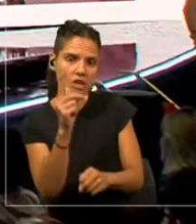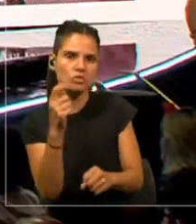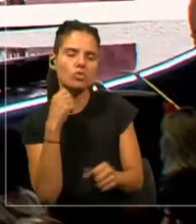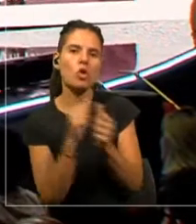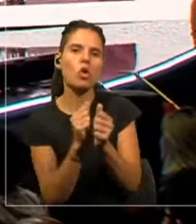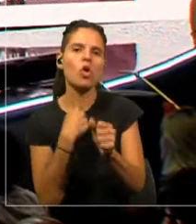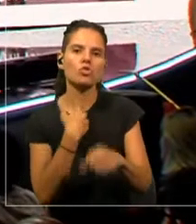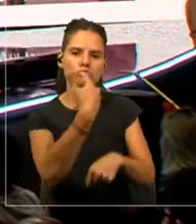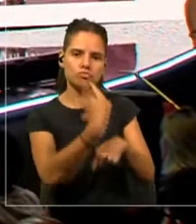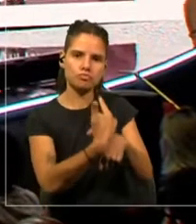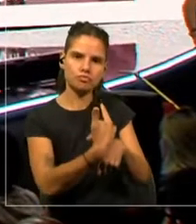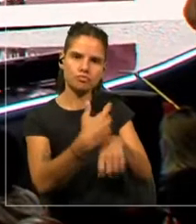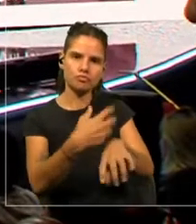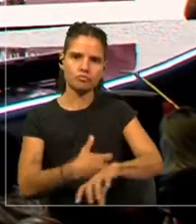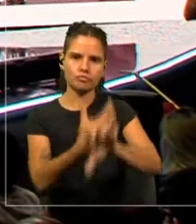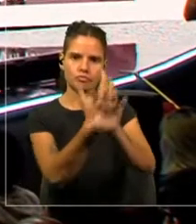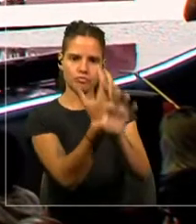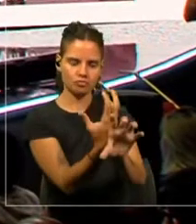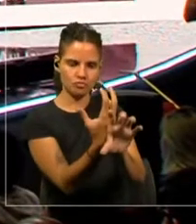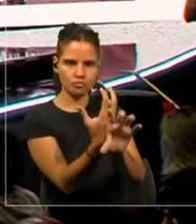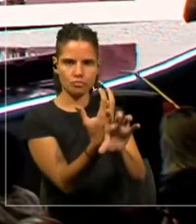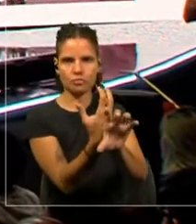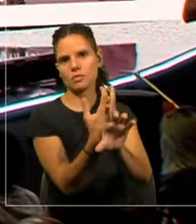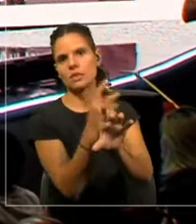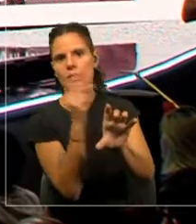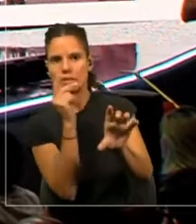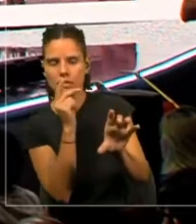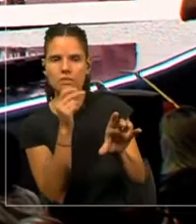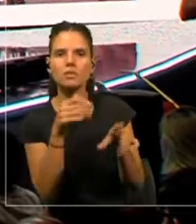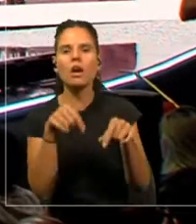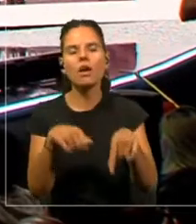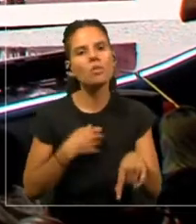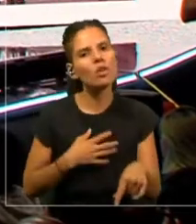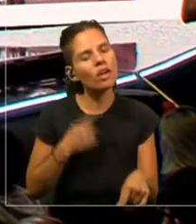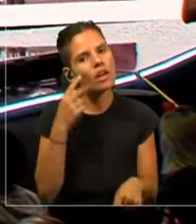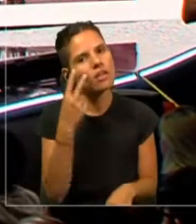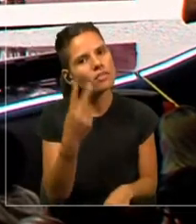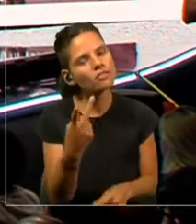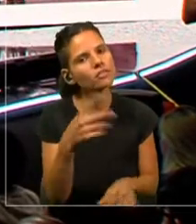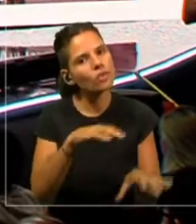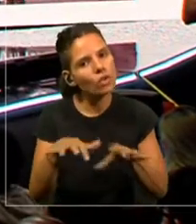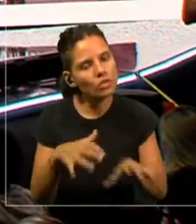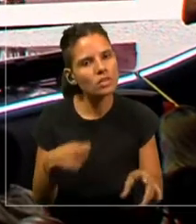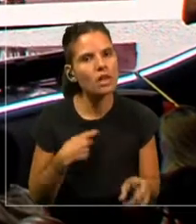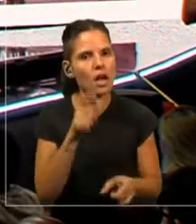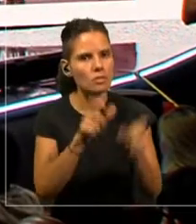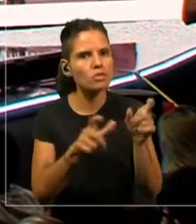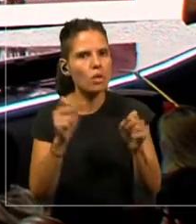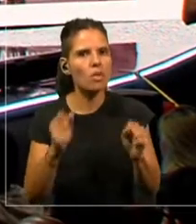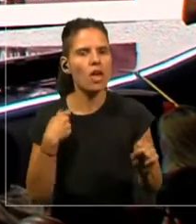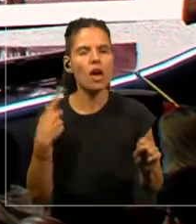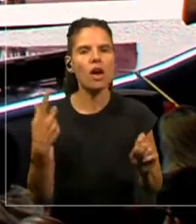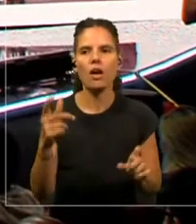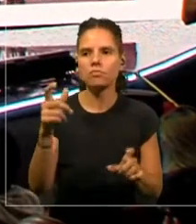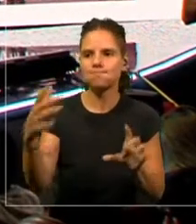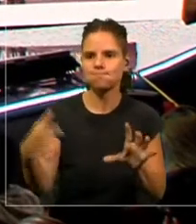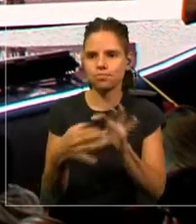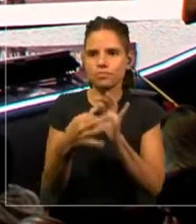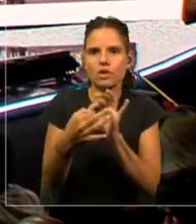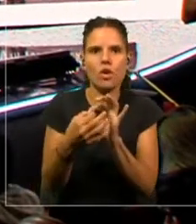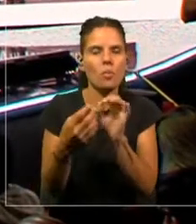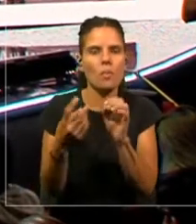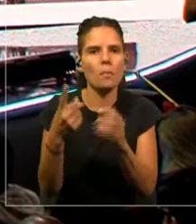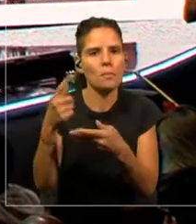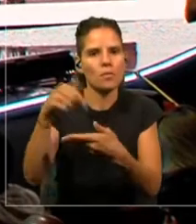Pero esto quería ver cosas donde las personas pudieran conectarse a diferentes niveles. Por